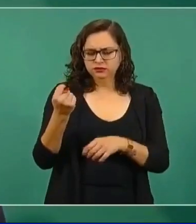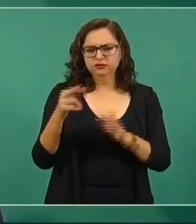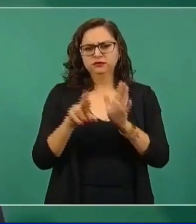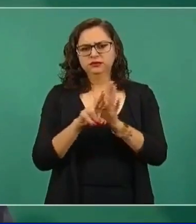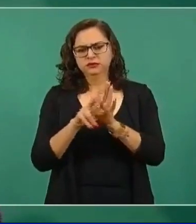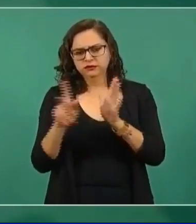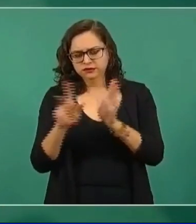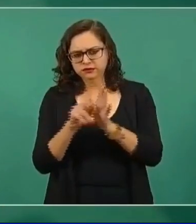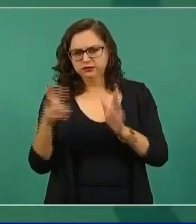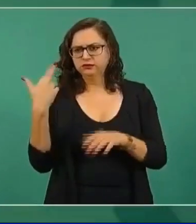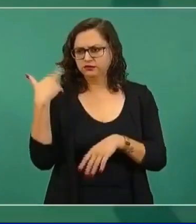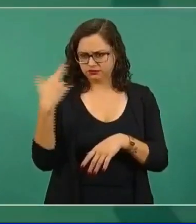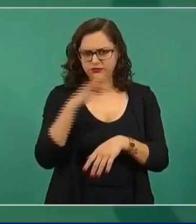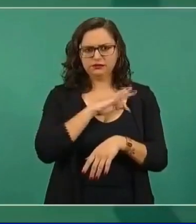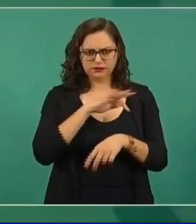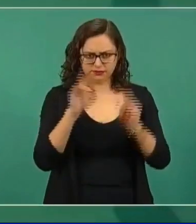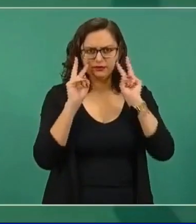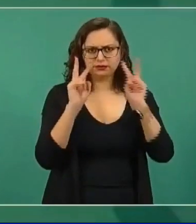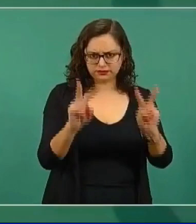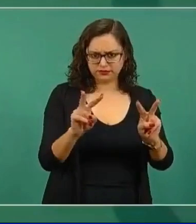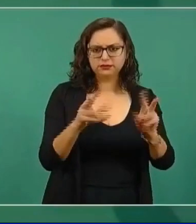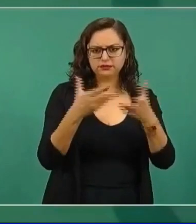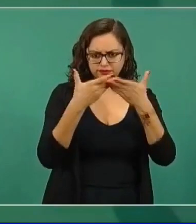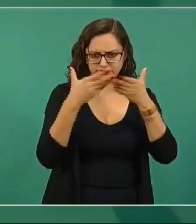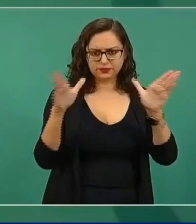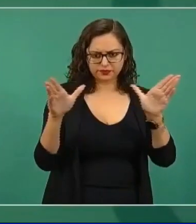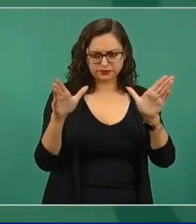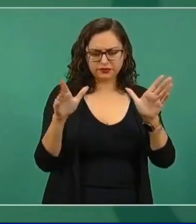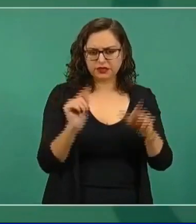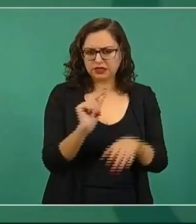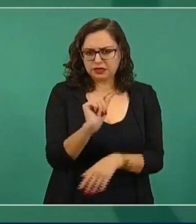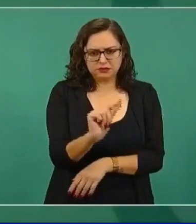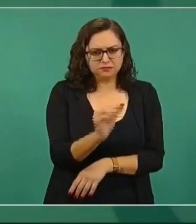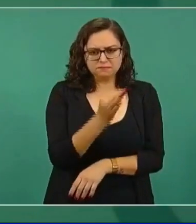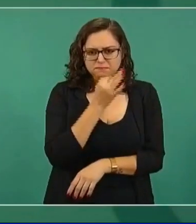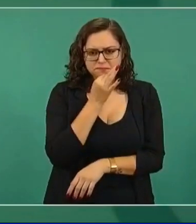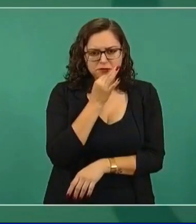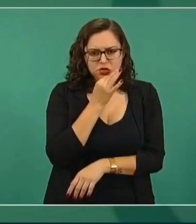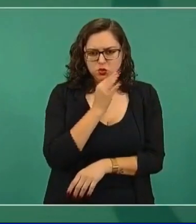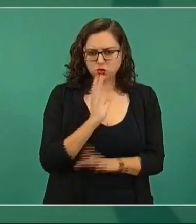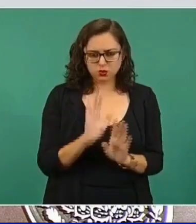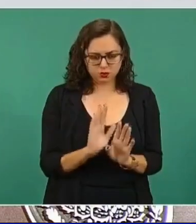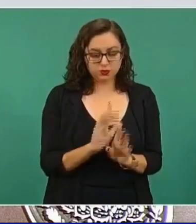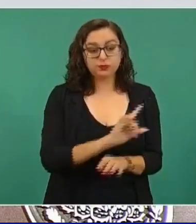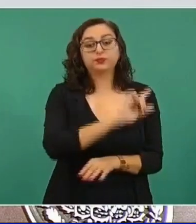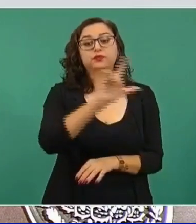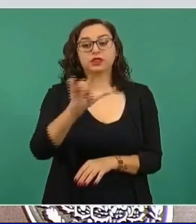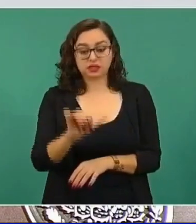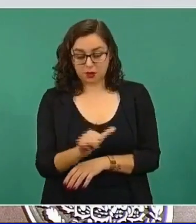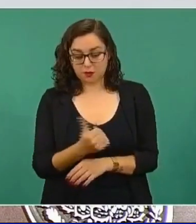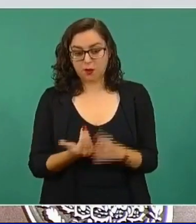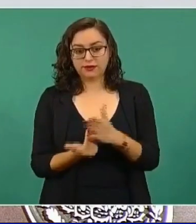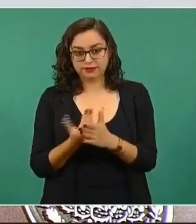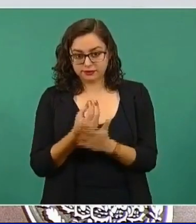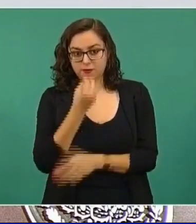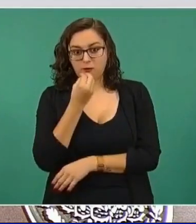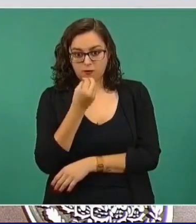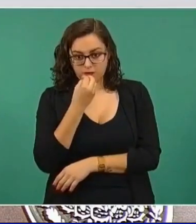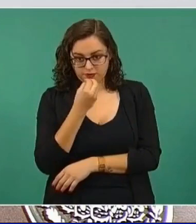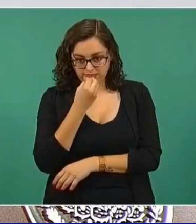posteriormente desayunamos. Terminando el desayunos,